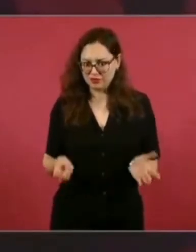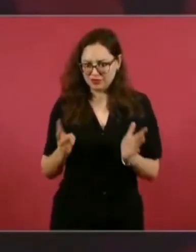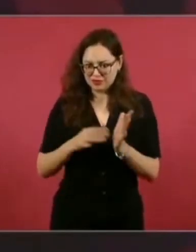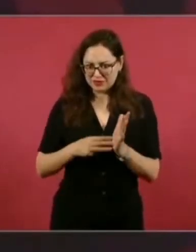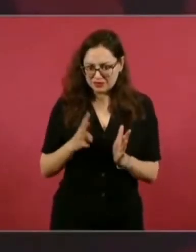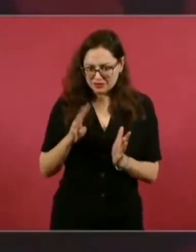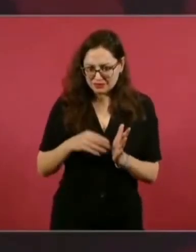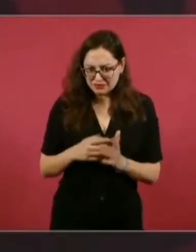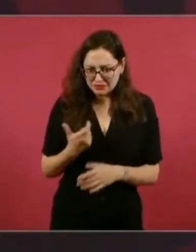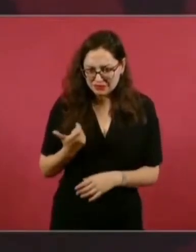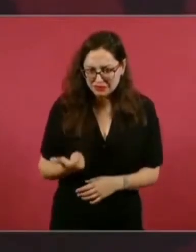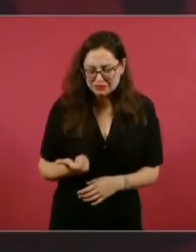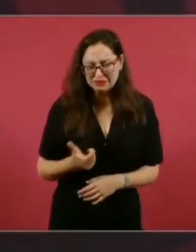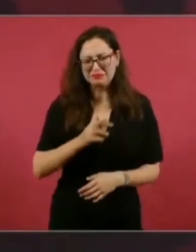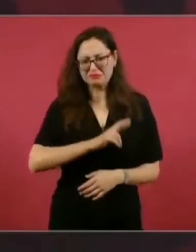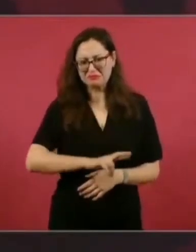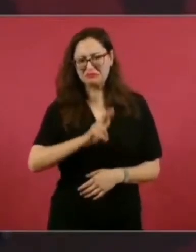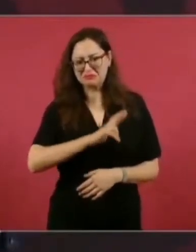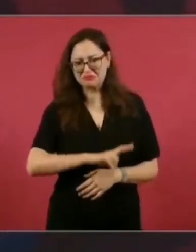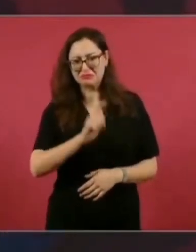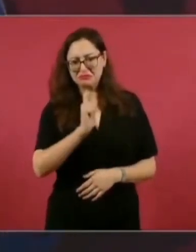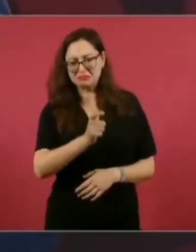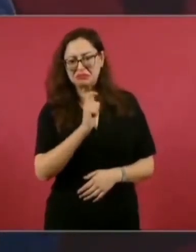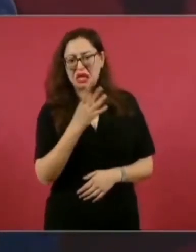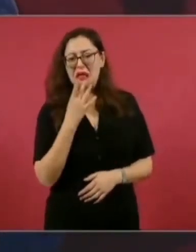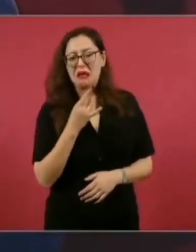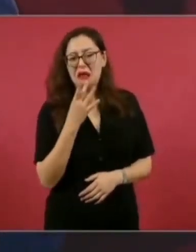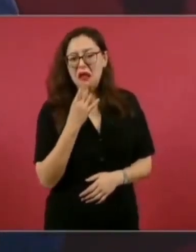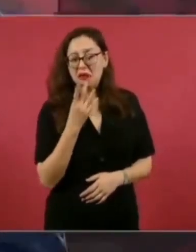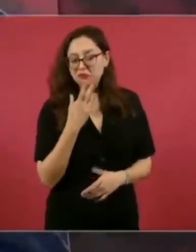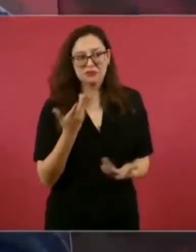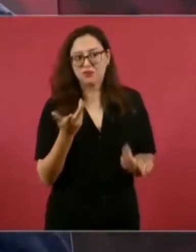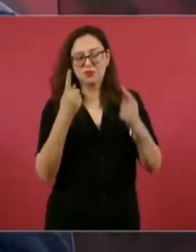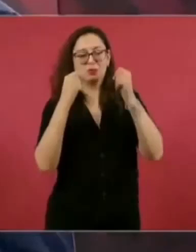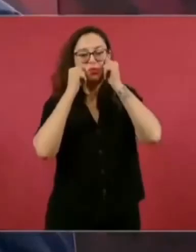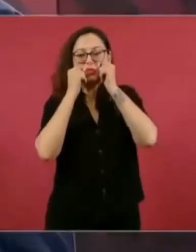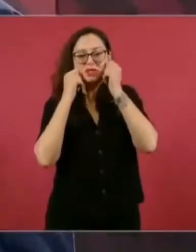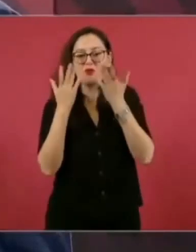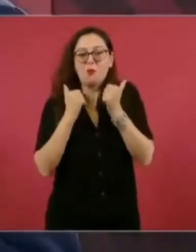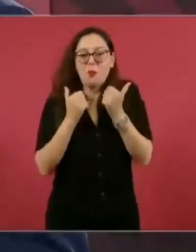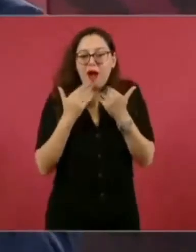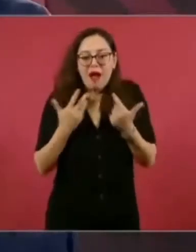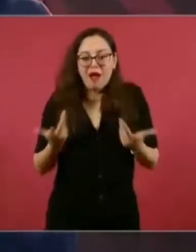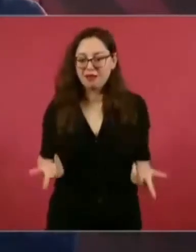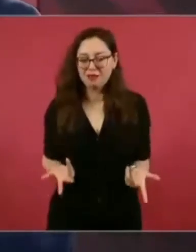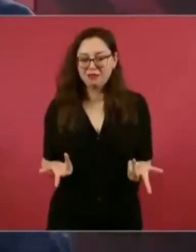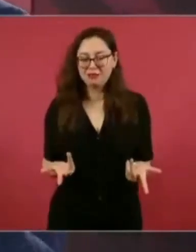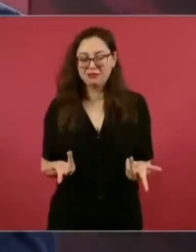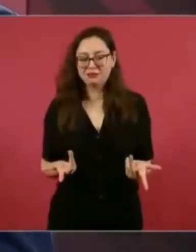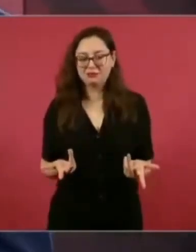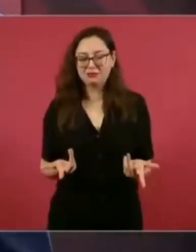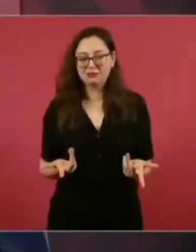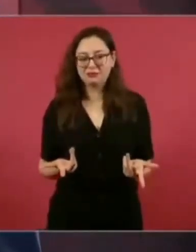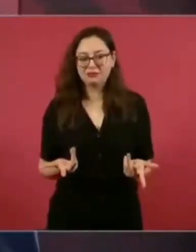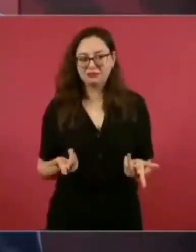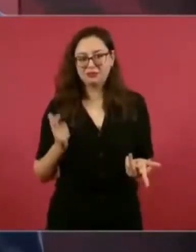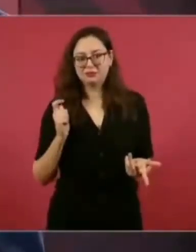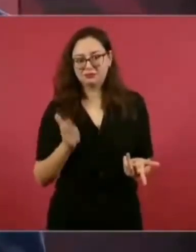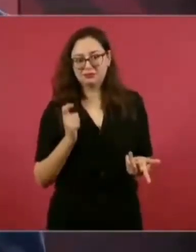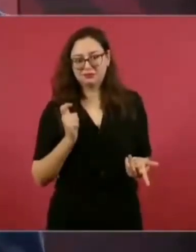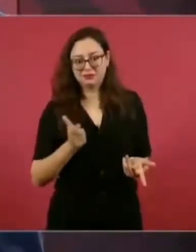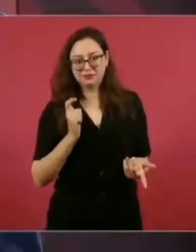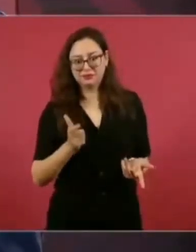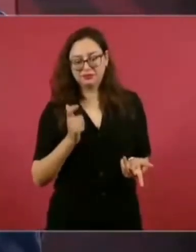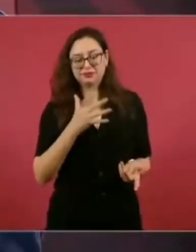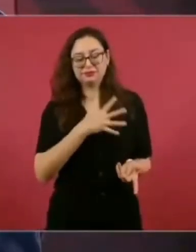cuatro mil pesos por muy poco que se cobre en una universidad privada para tener a su